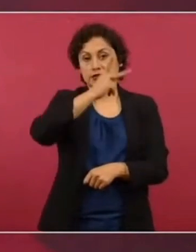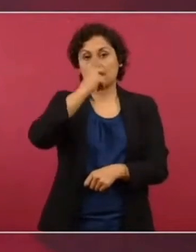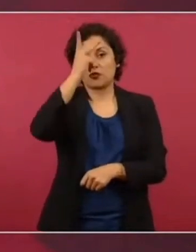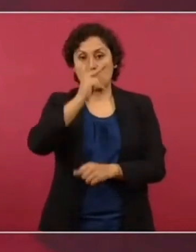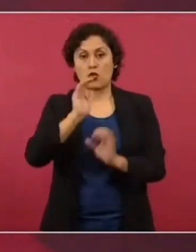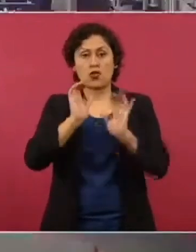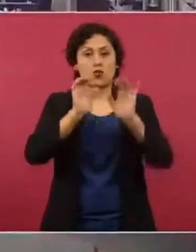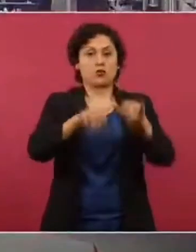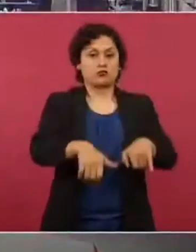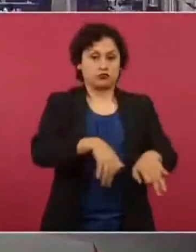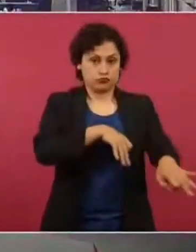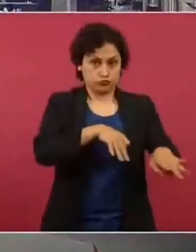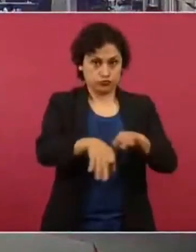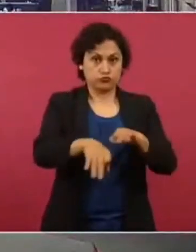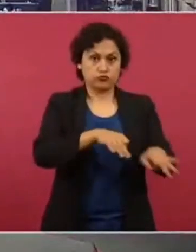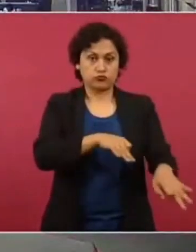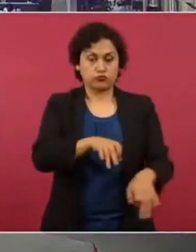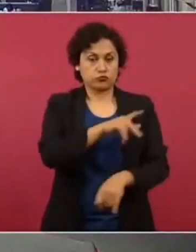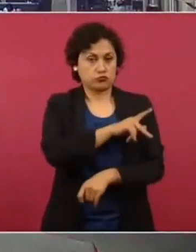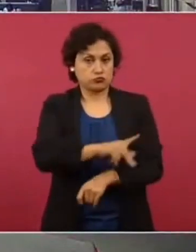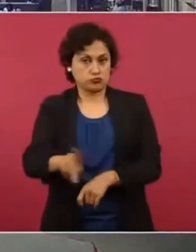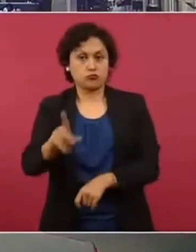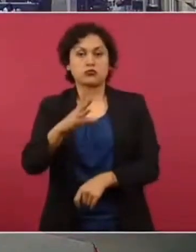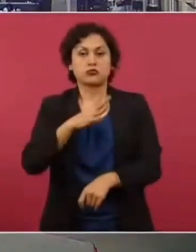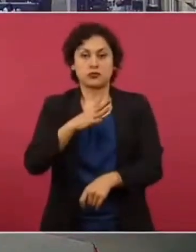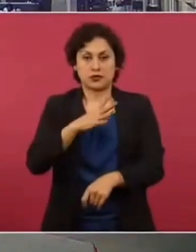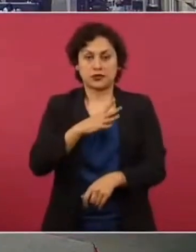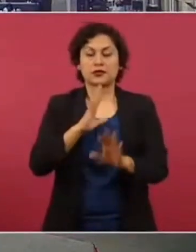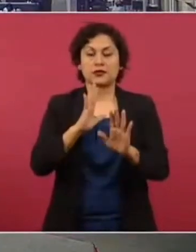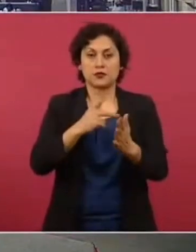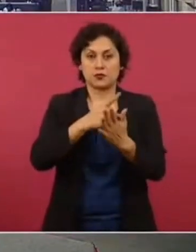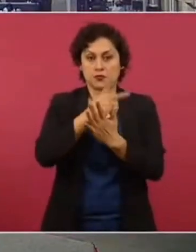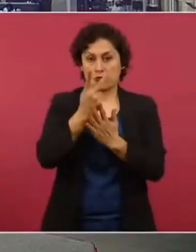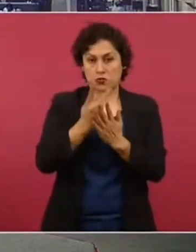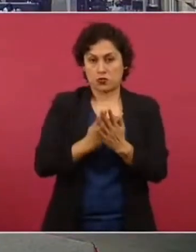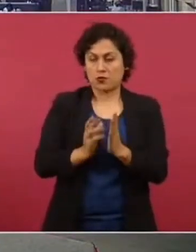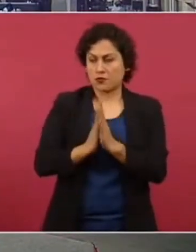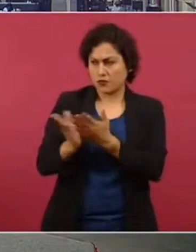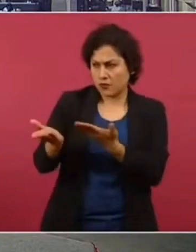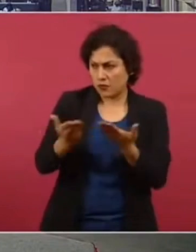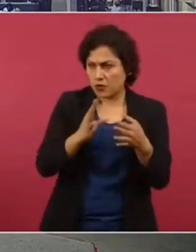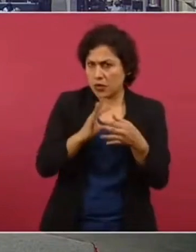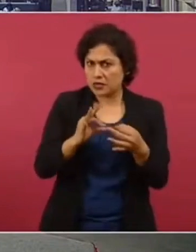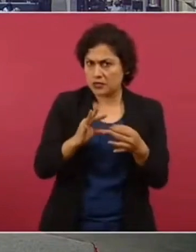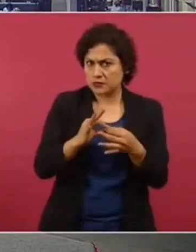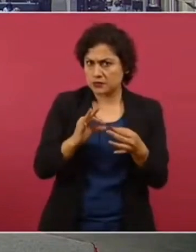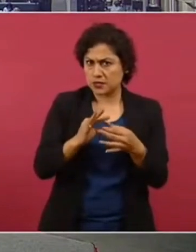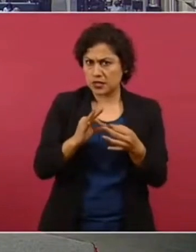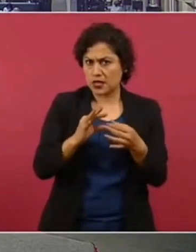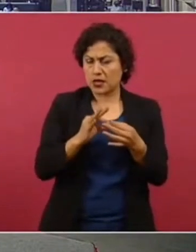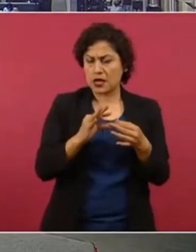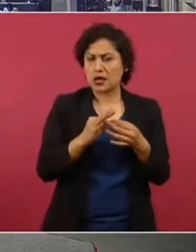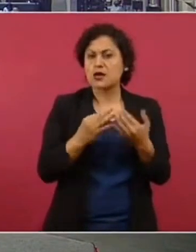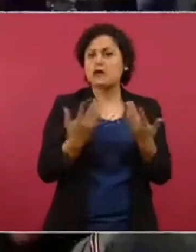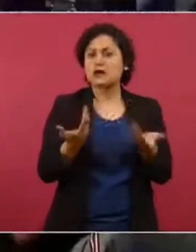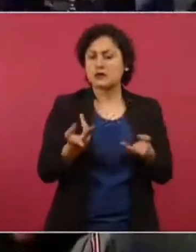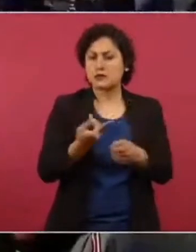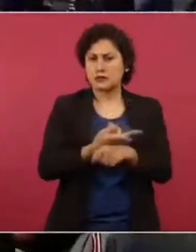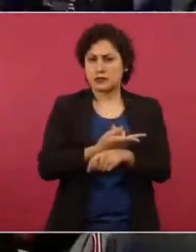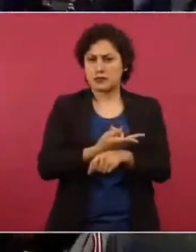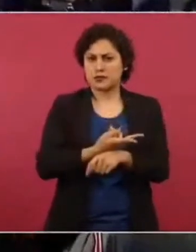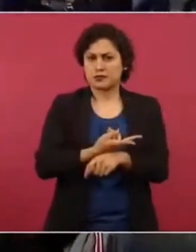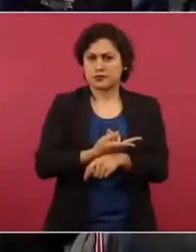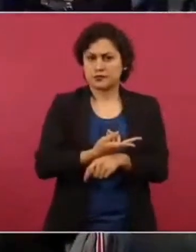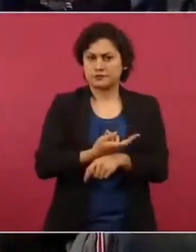y hay un programa. Me gustaría que lo explicaras en qué